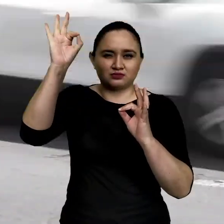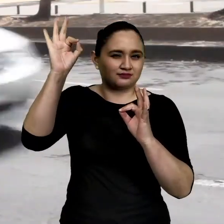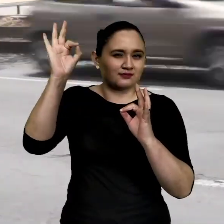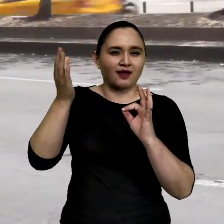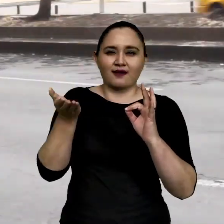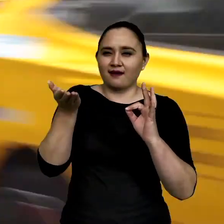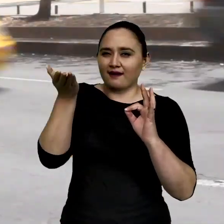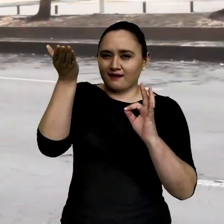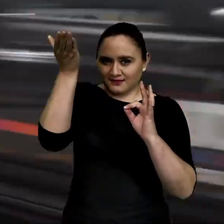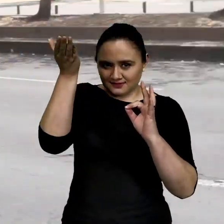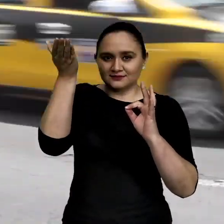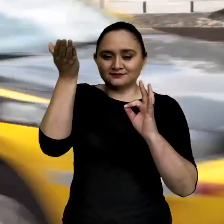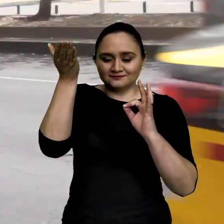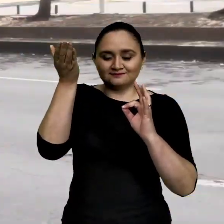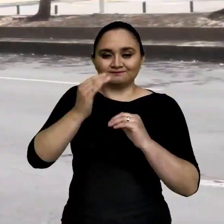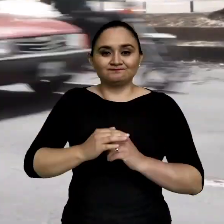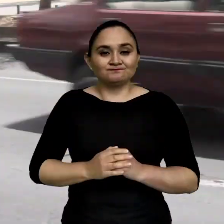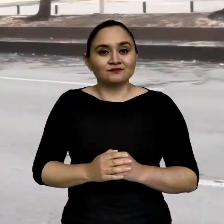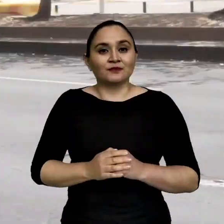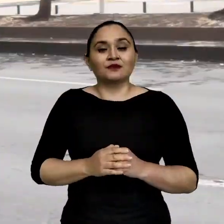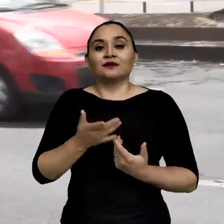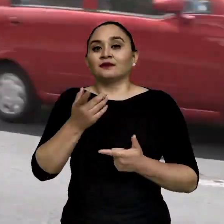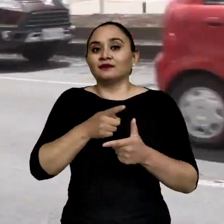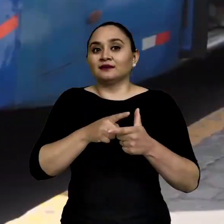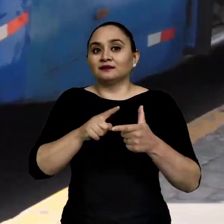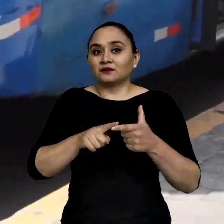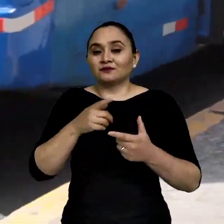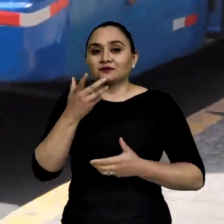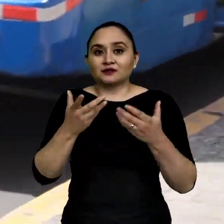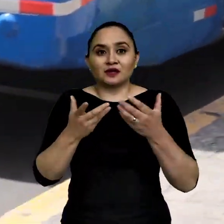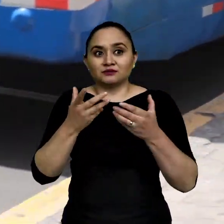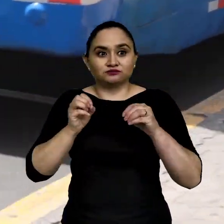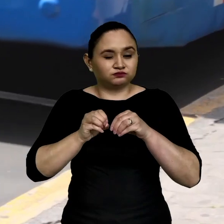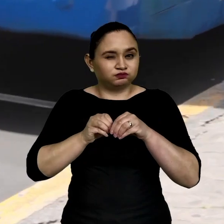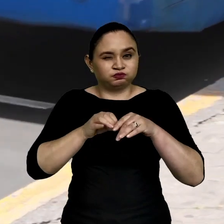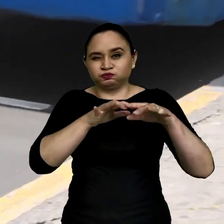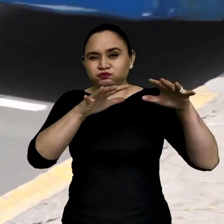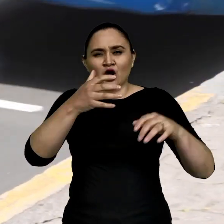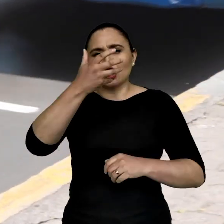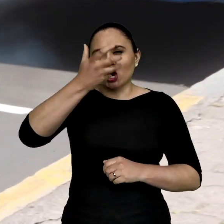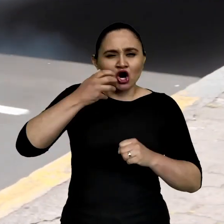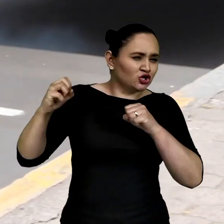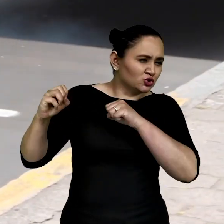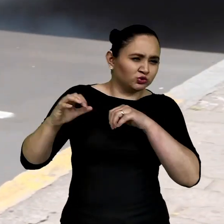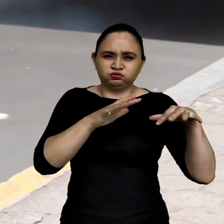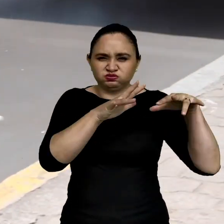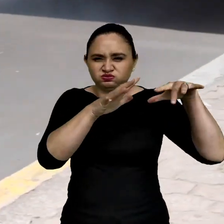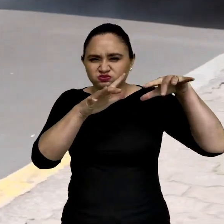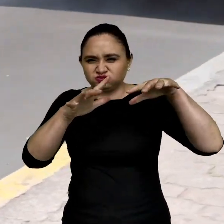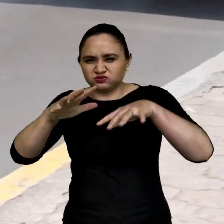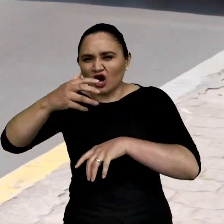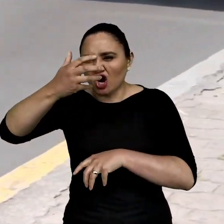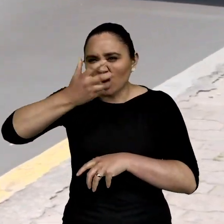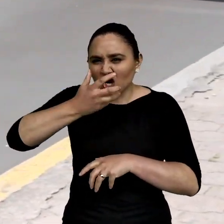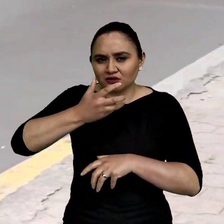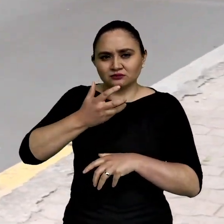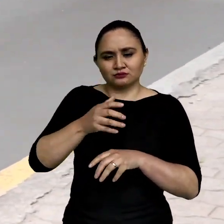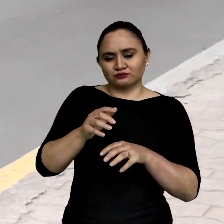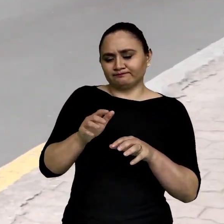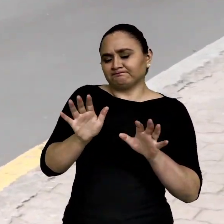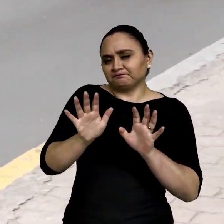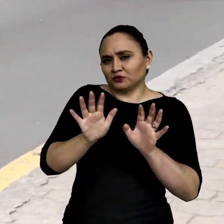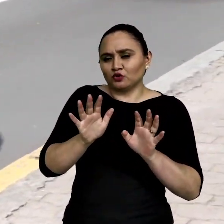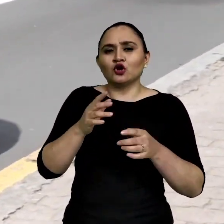temperaturas máximas, entonces no podríamos hablar de tener una ola de calor, pero sí que cada vez es más evidente